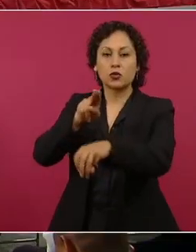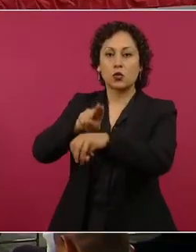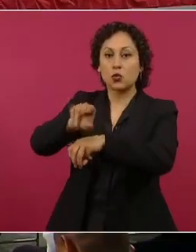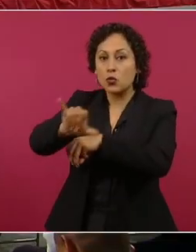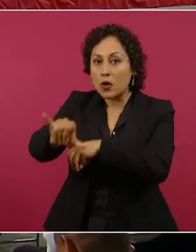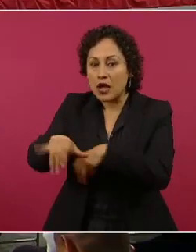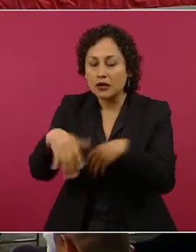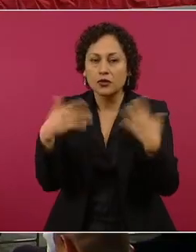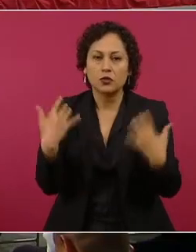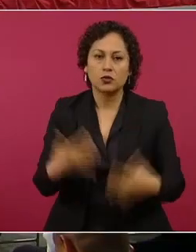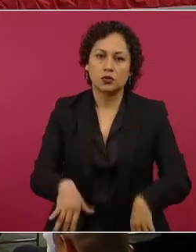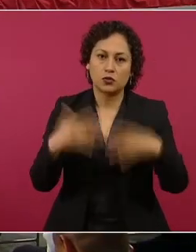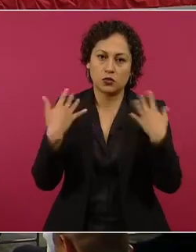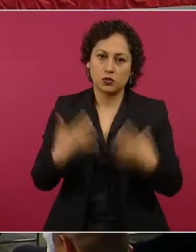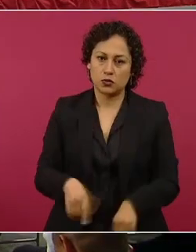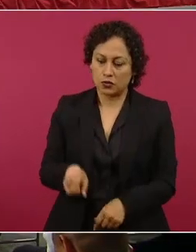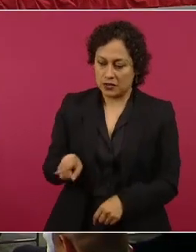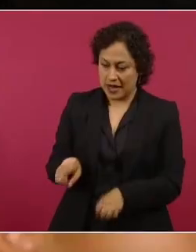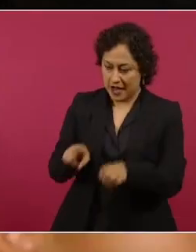dos grandes mujeres,